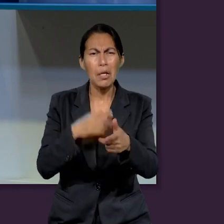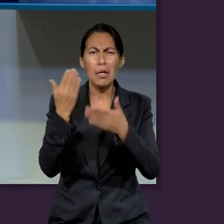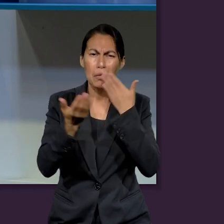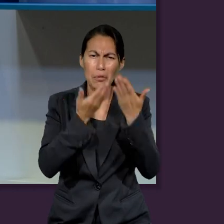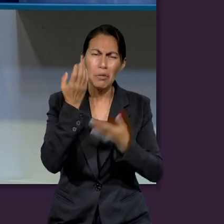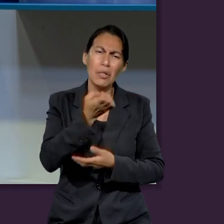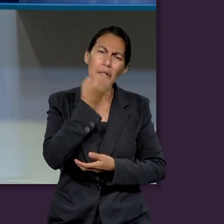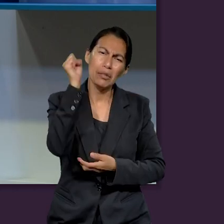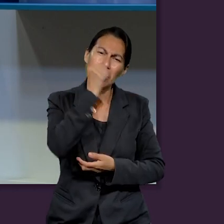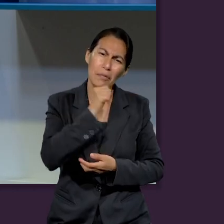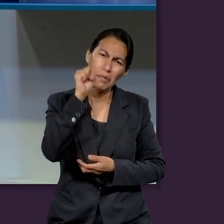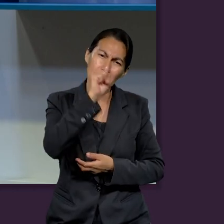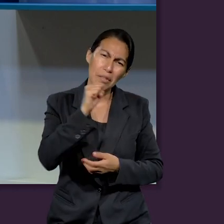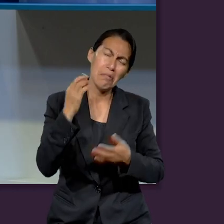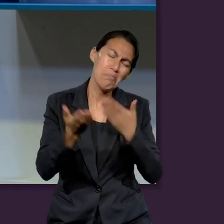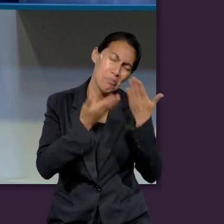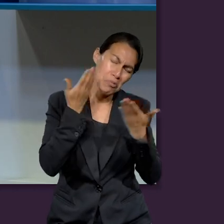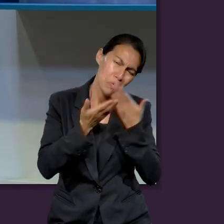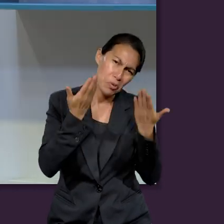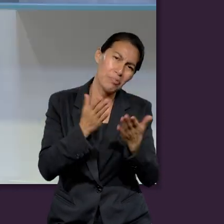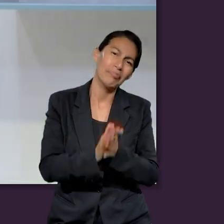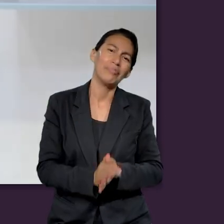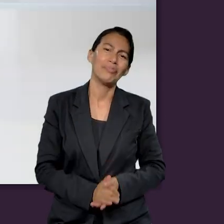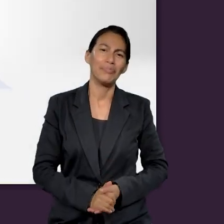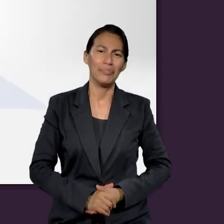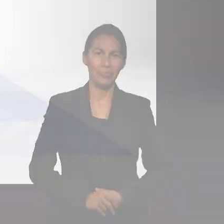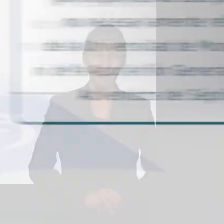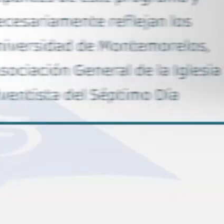acompañando en estos repasos de la Escuela Sabática.